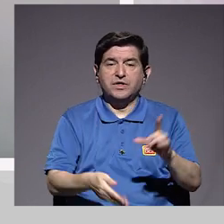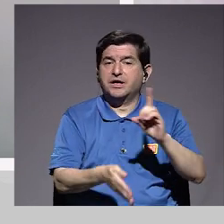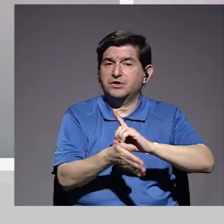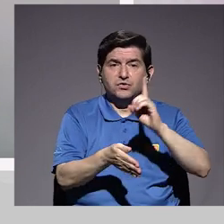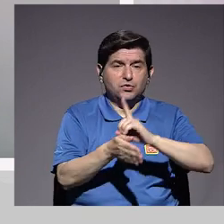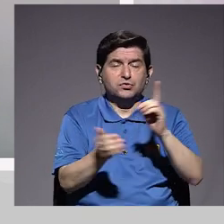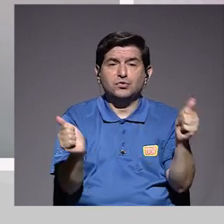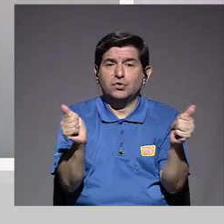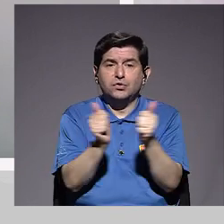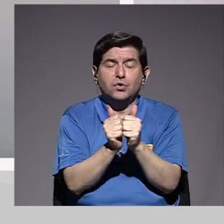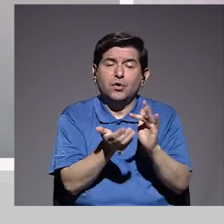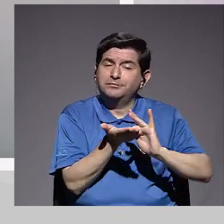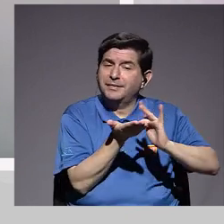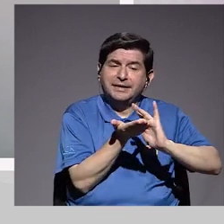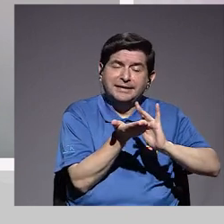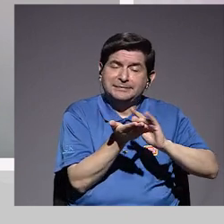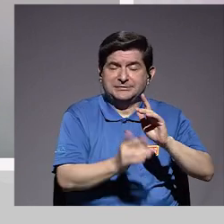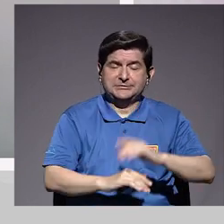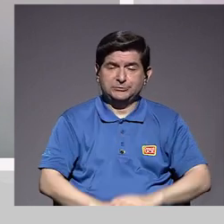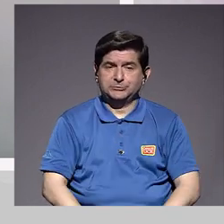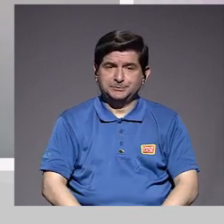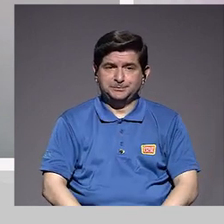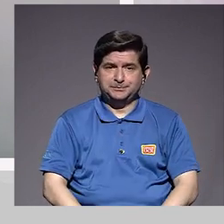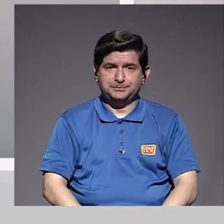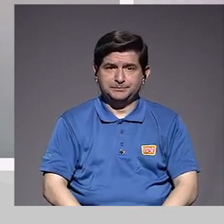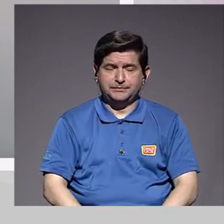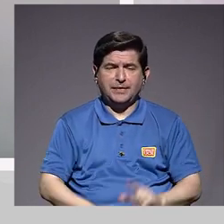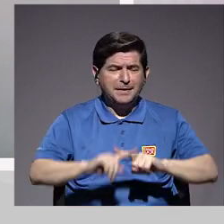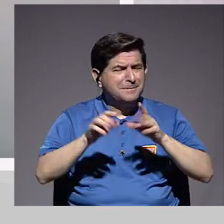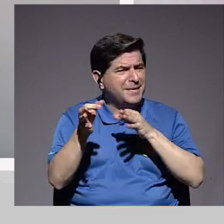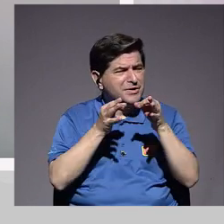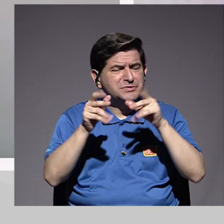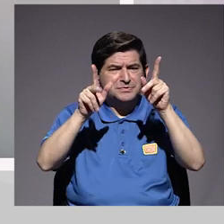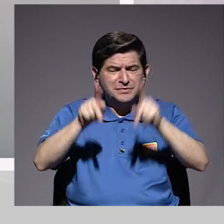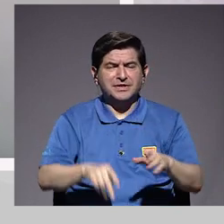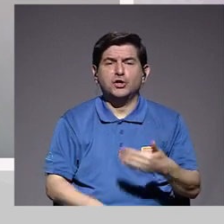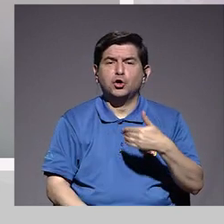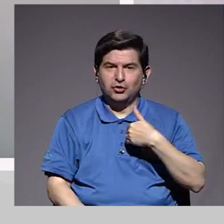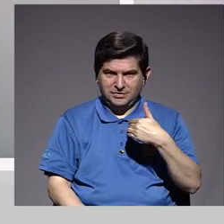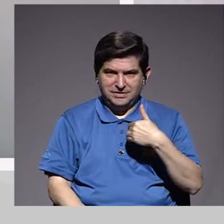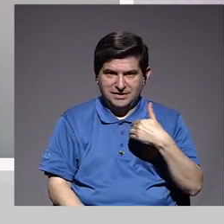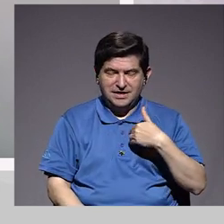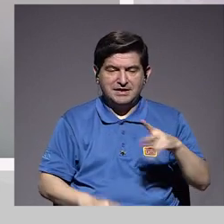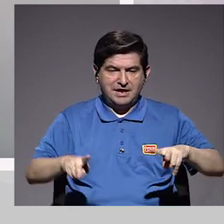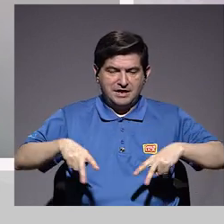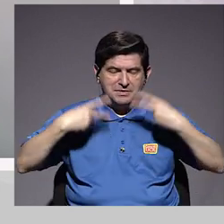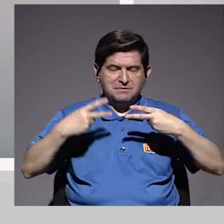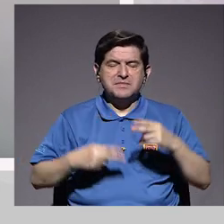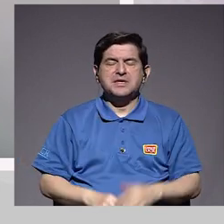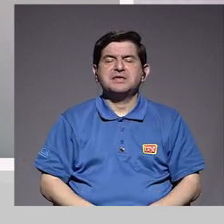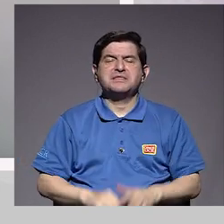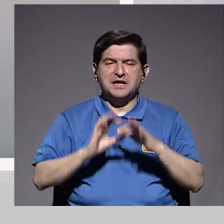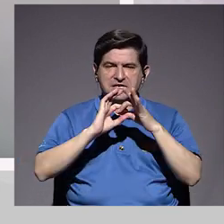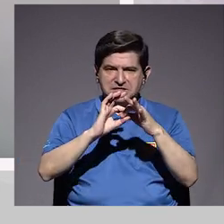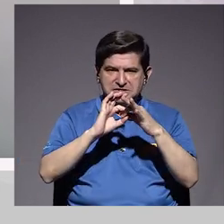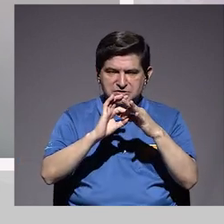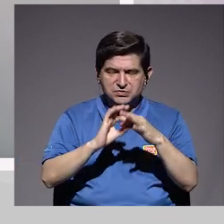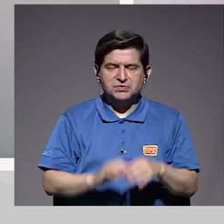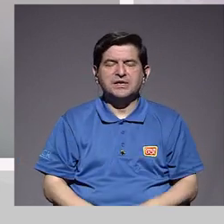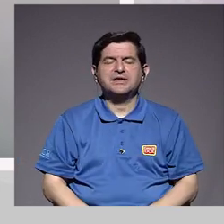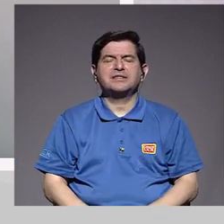los médicos con medicamentos, vaya la redundancia, pero como le explico yo a los pacientes, si tienen una vida sexual plena,